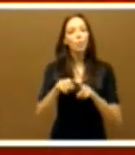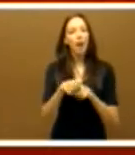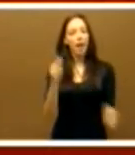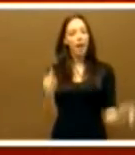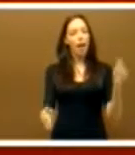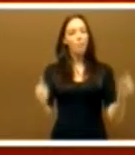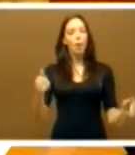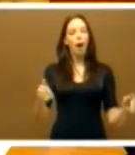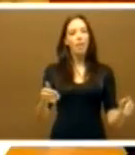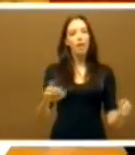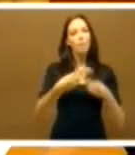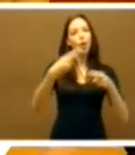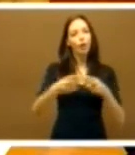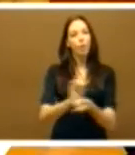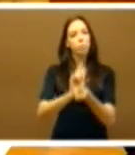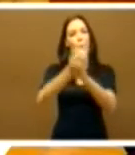balanza de poder de Extremadura.